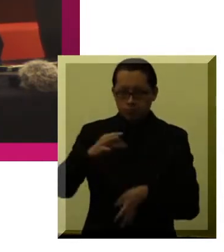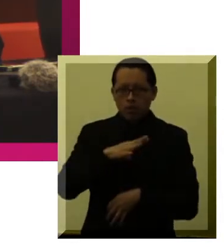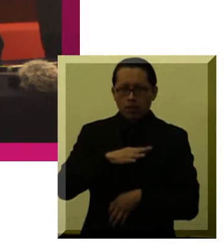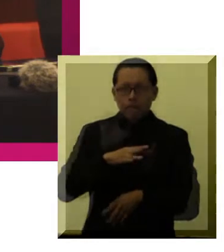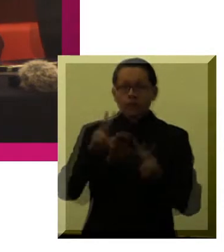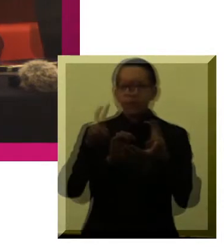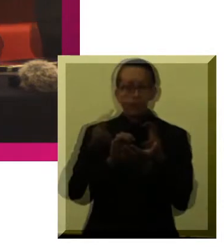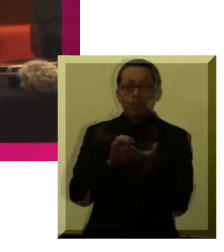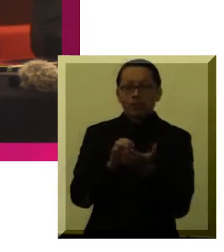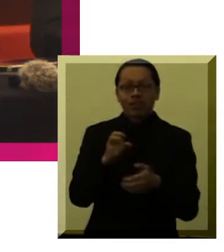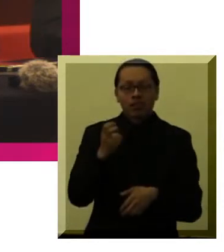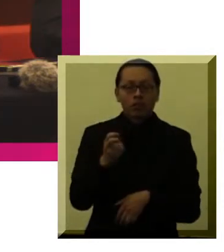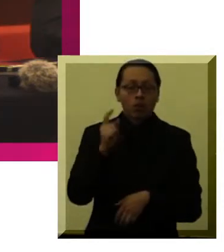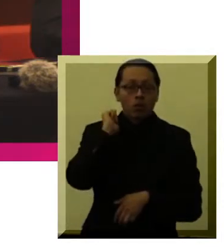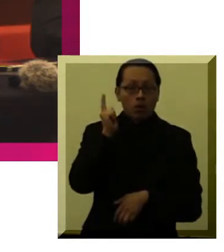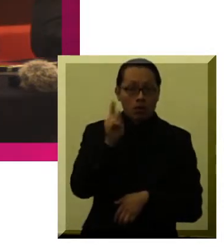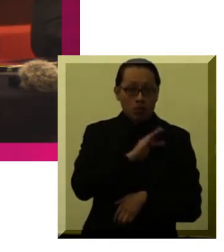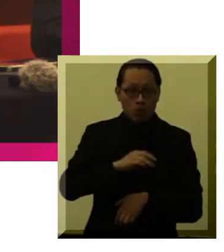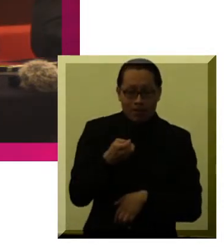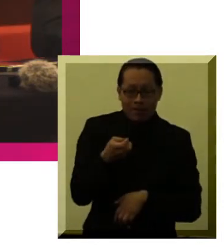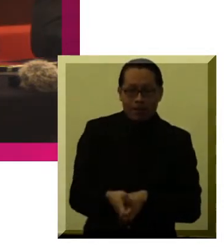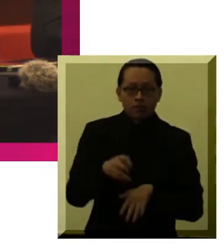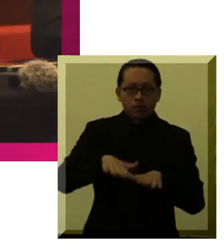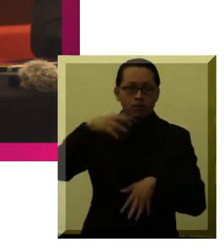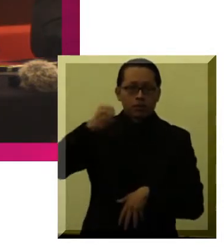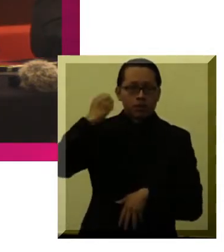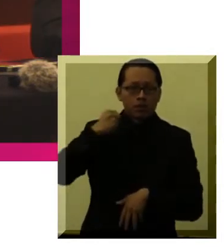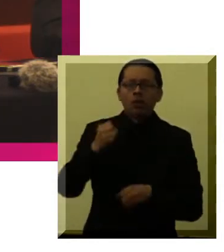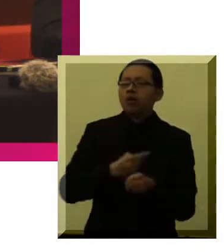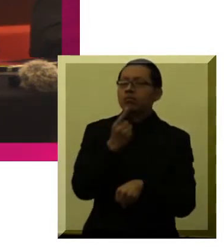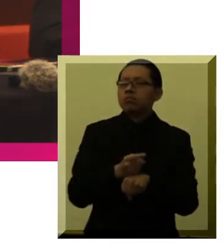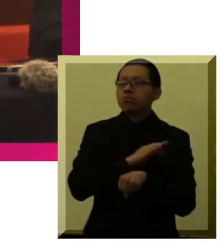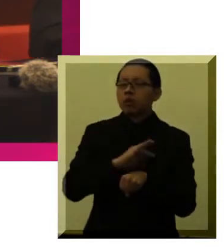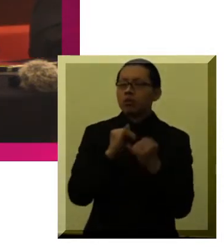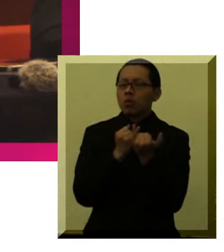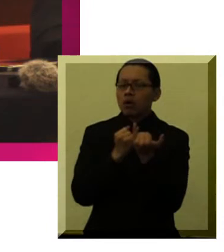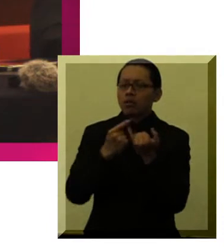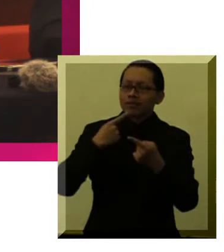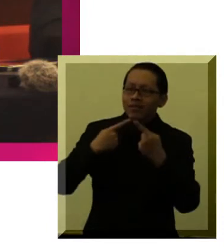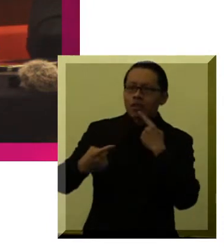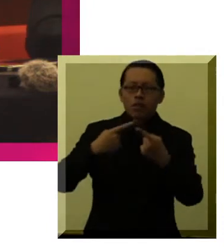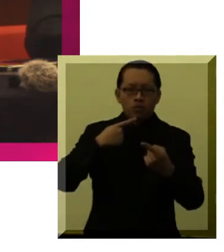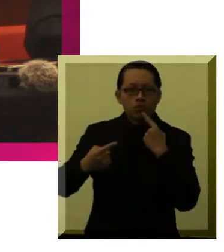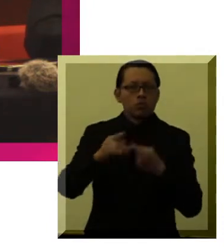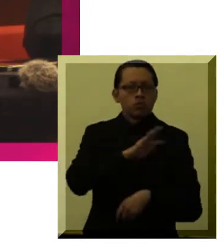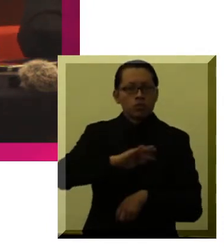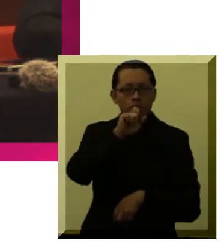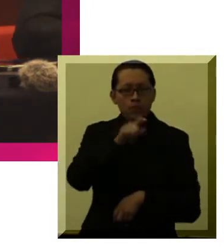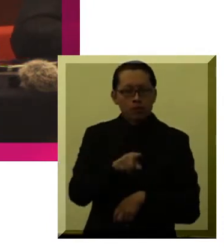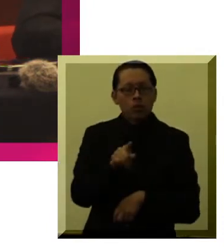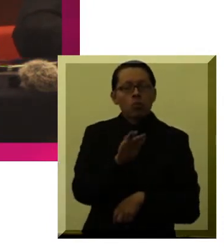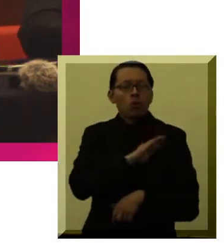discapacidad psicosocial. Esperamos que este seminario de verdad sea una oportunidad para generar un diálogo sobre las posibles estrategias